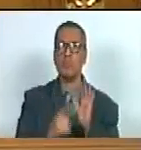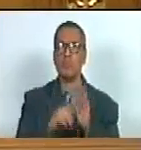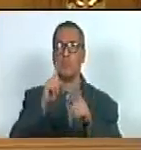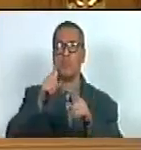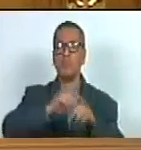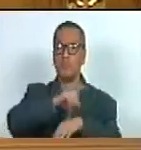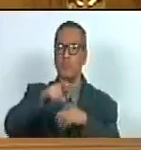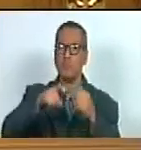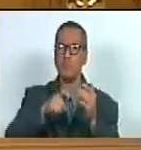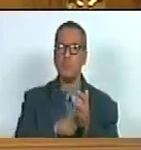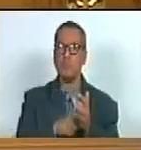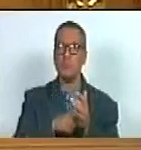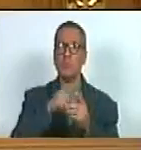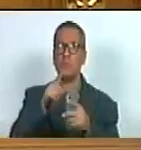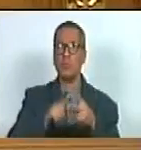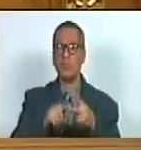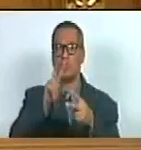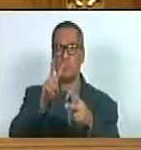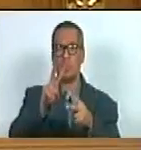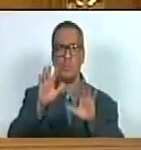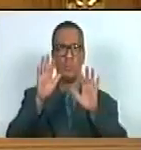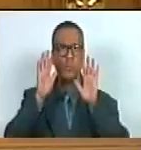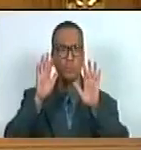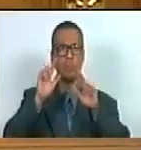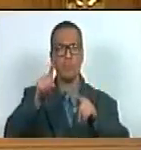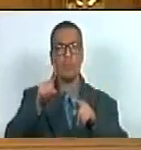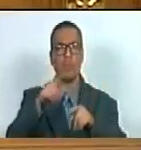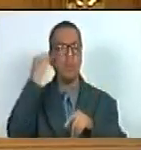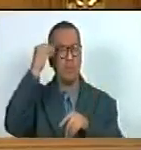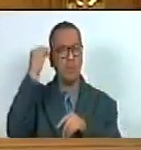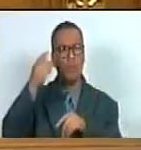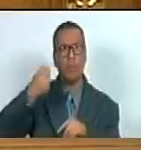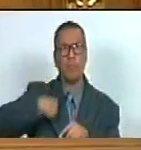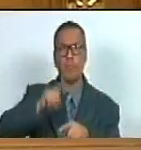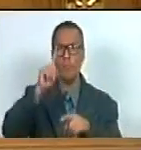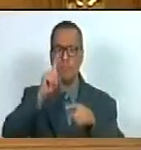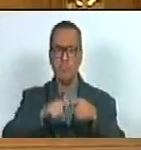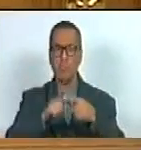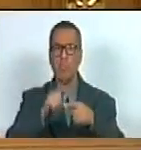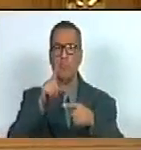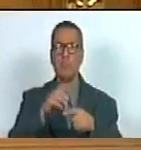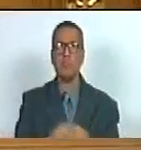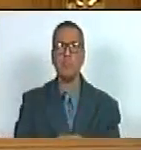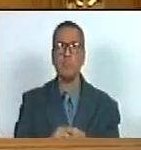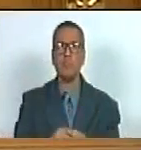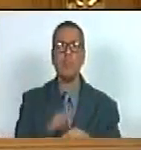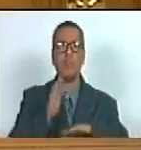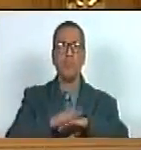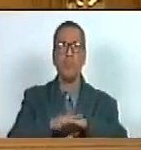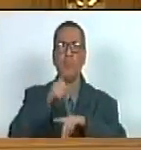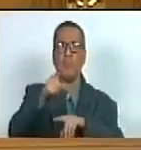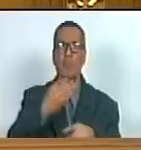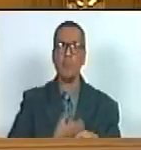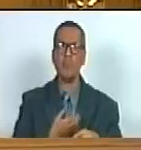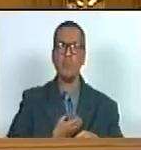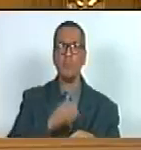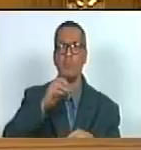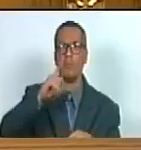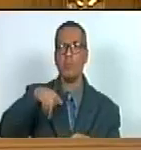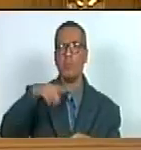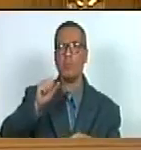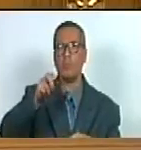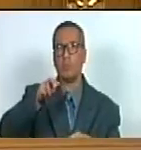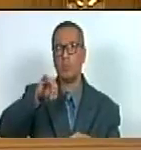unanimidad y con las dos manos entre las consideraciones tenemos primero lo ocurrido con el alcalde para queima